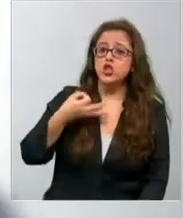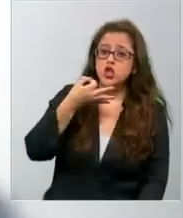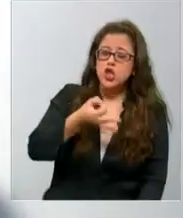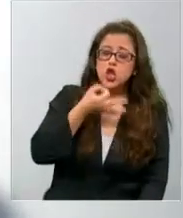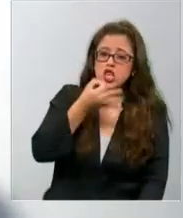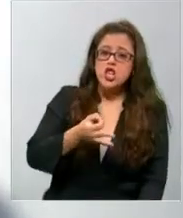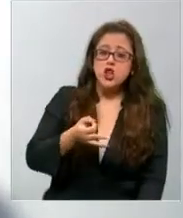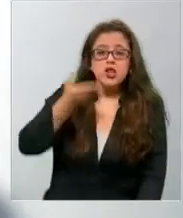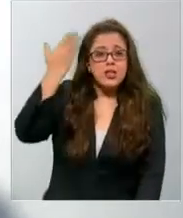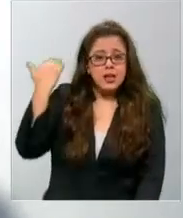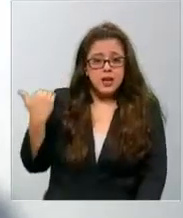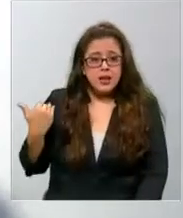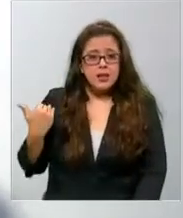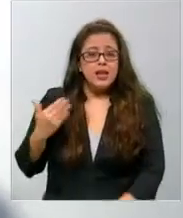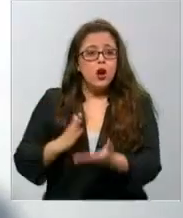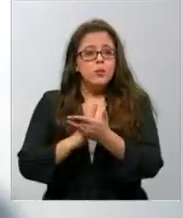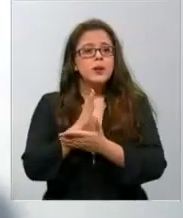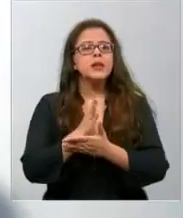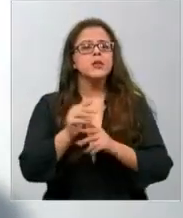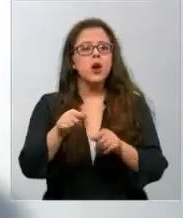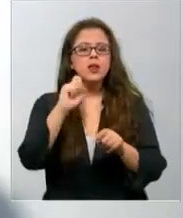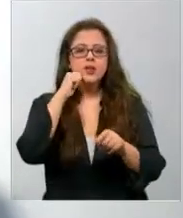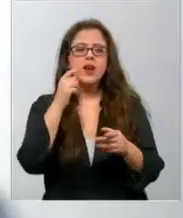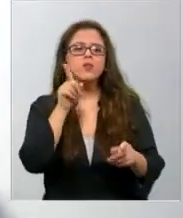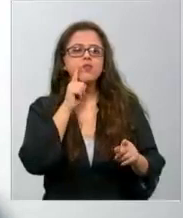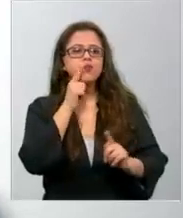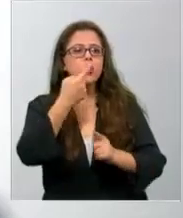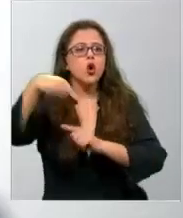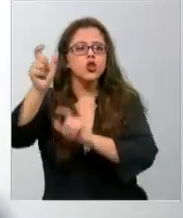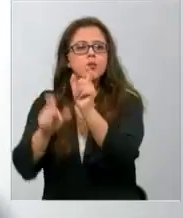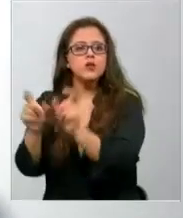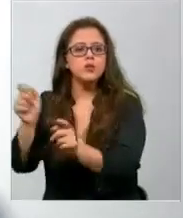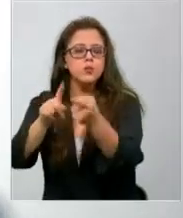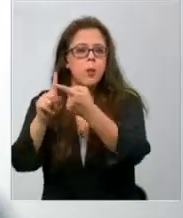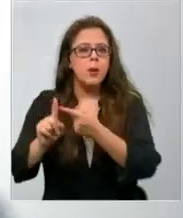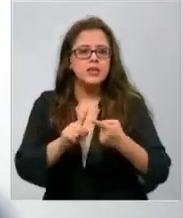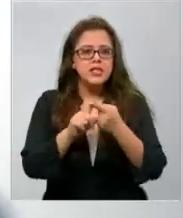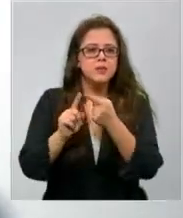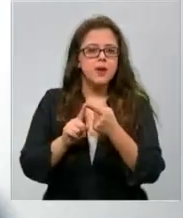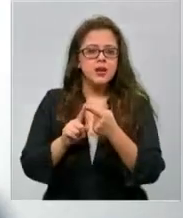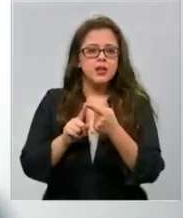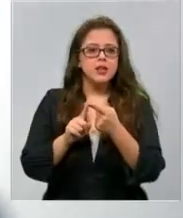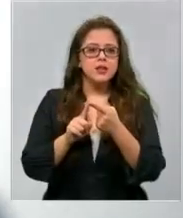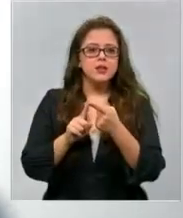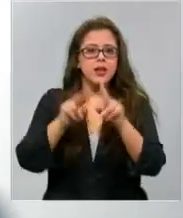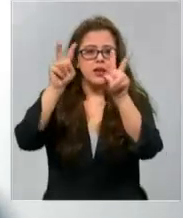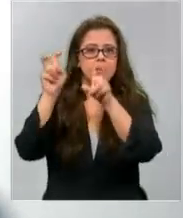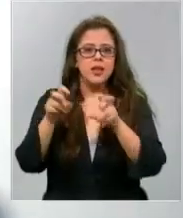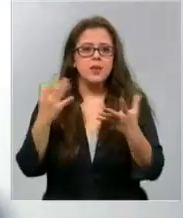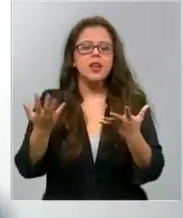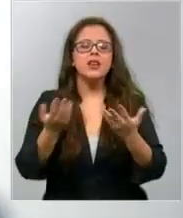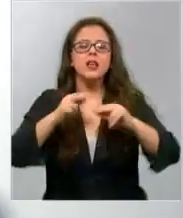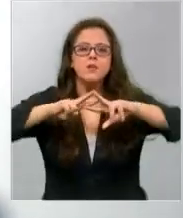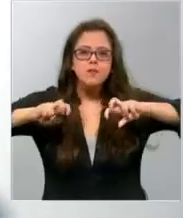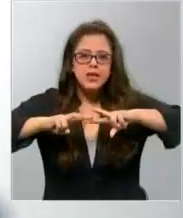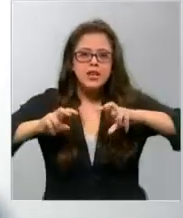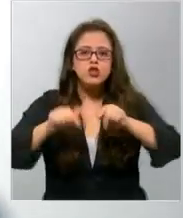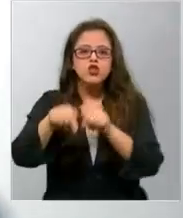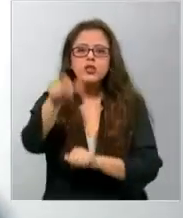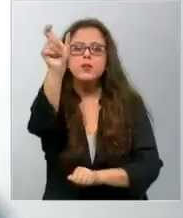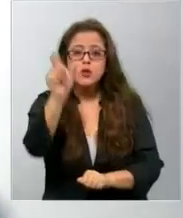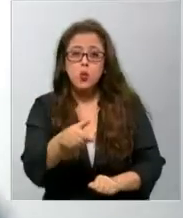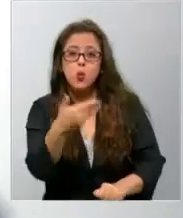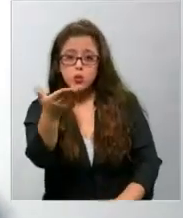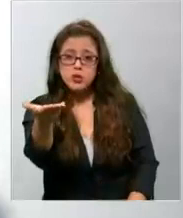desde el primer momento, se establece quiénes serían los otros partícipes conforme a las diligencias en las que esa